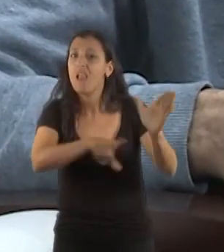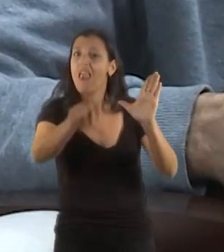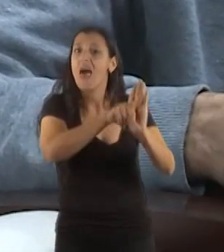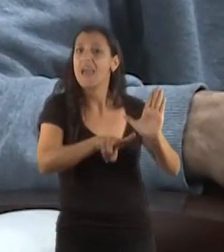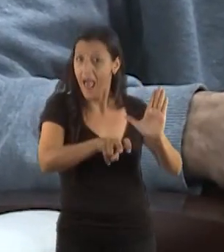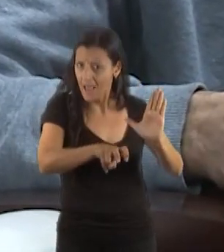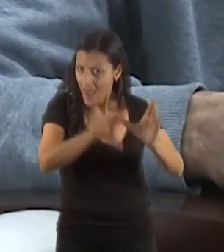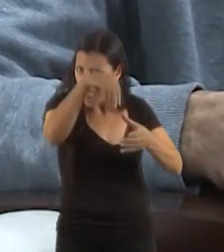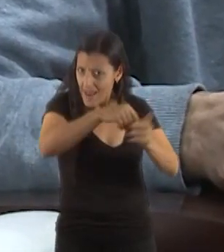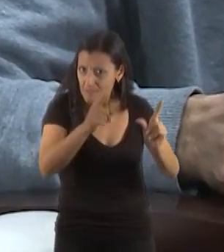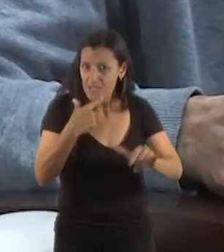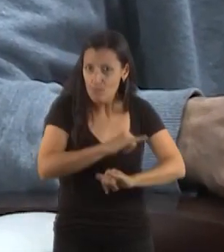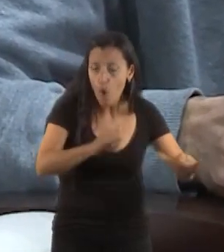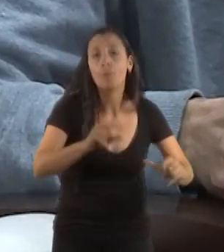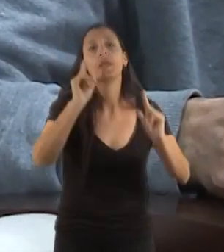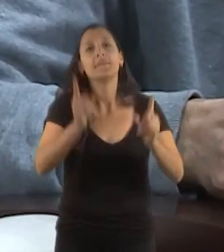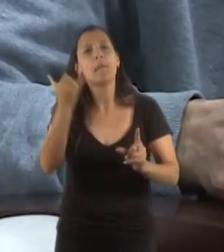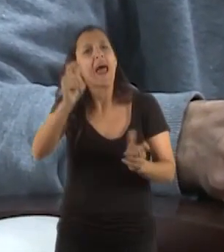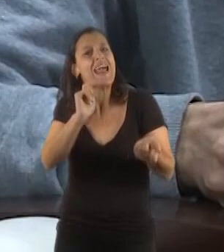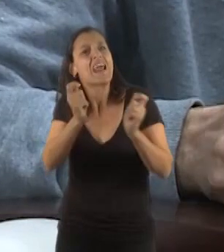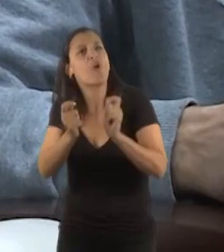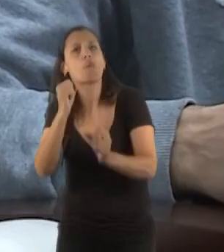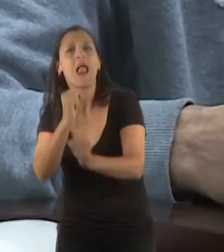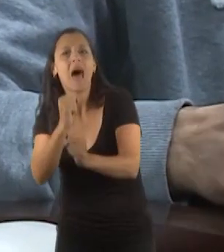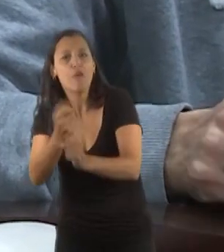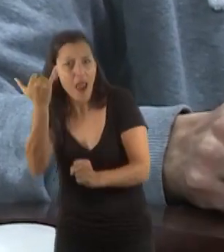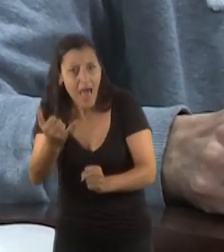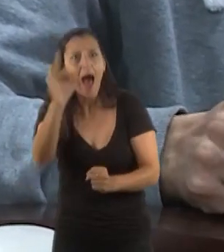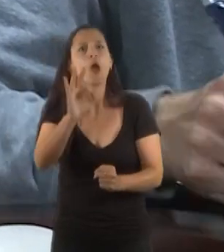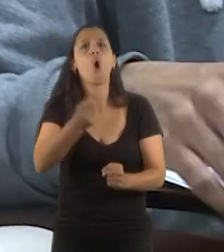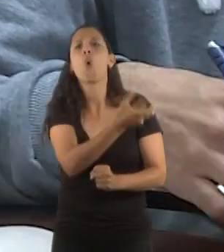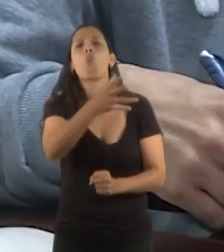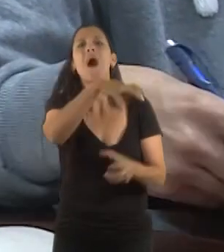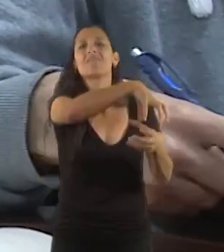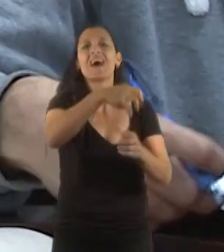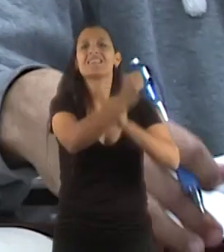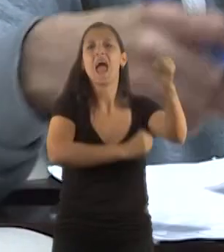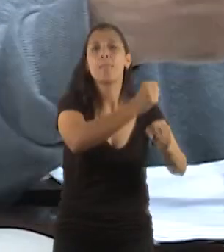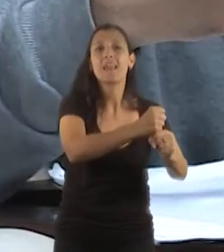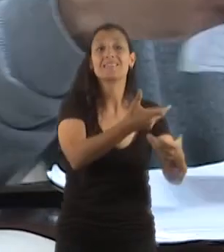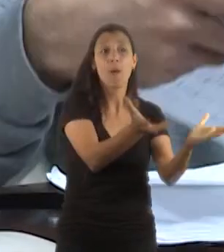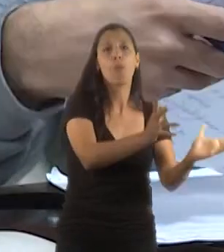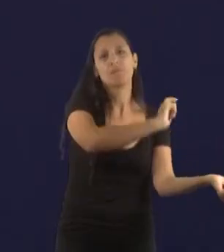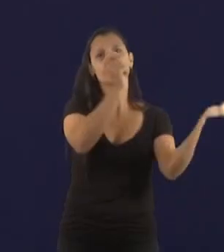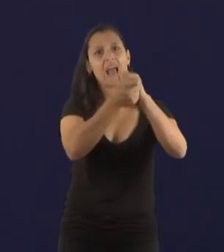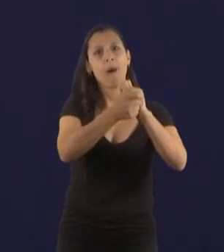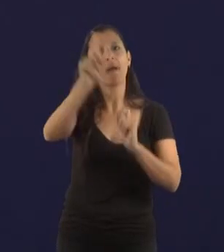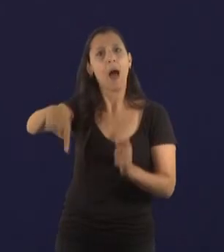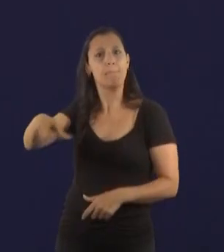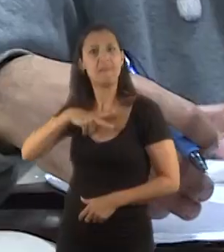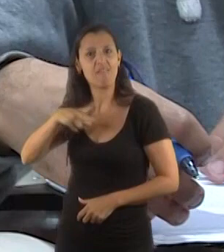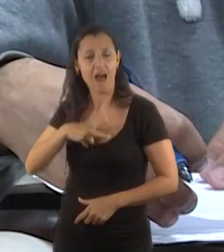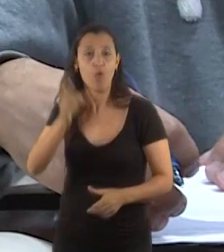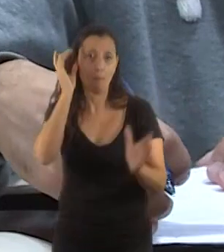alquileres, también si hay una reforma laboral, y cuántas empresas públicas se van a privatizar. Gracias. Y concatenado,